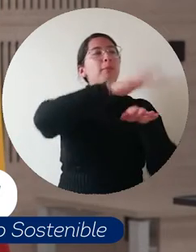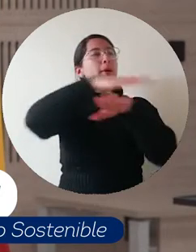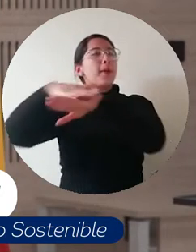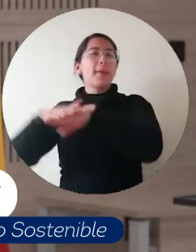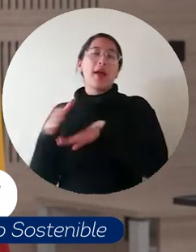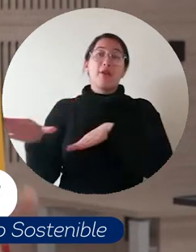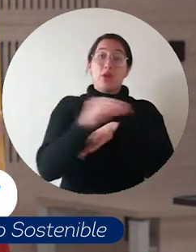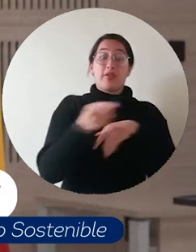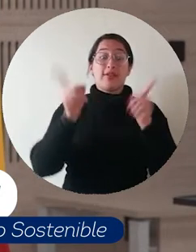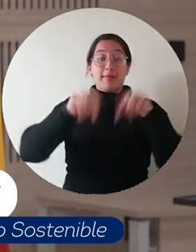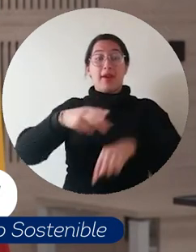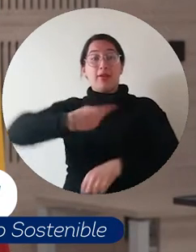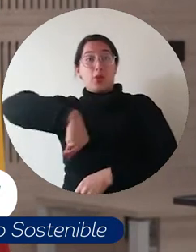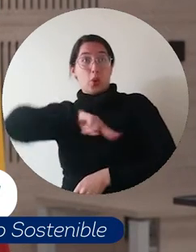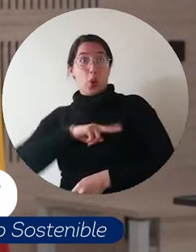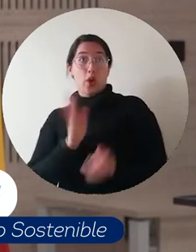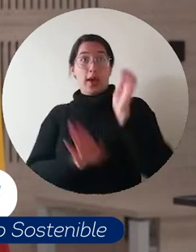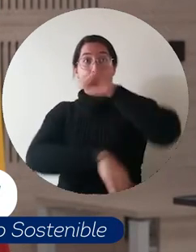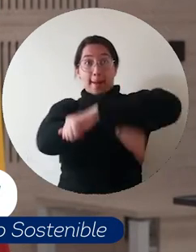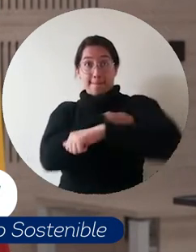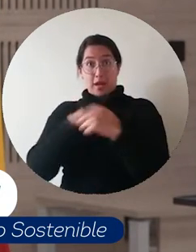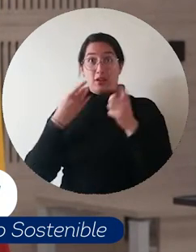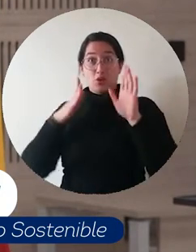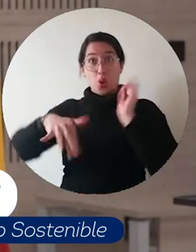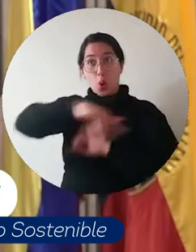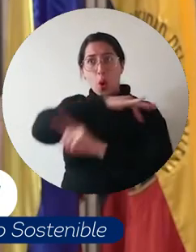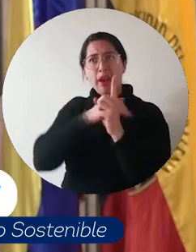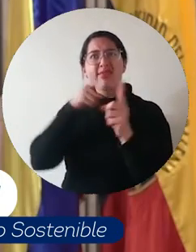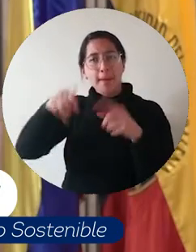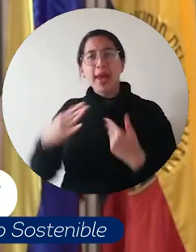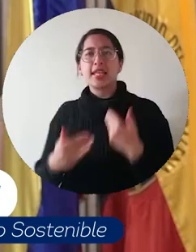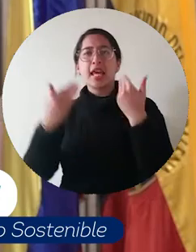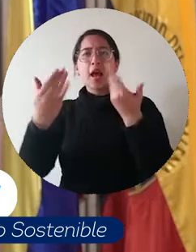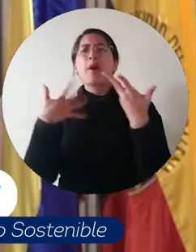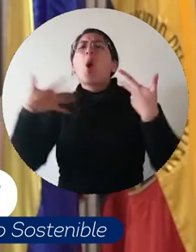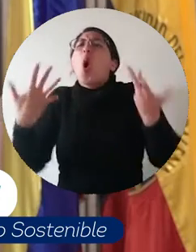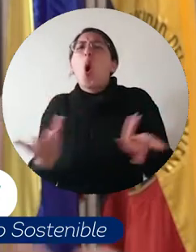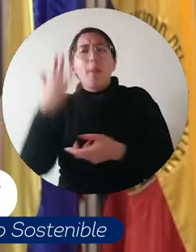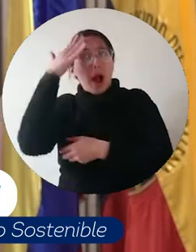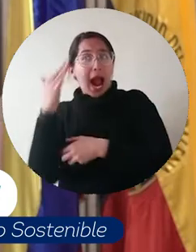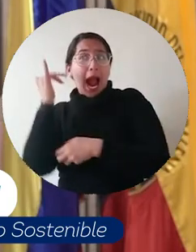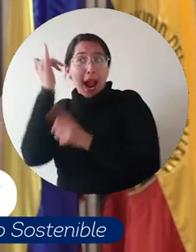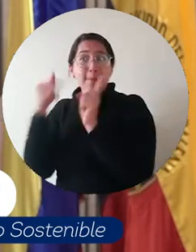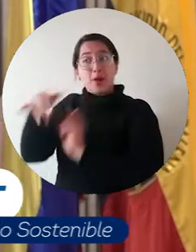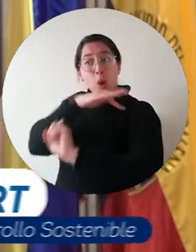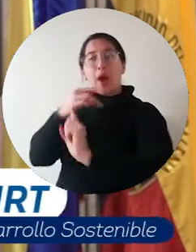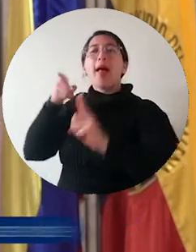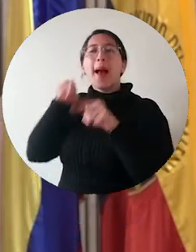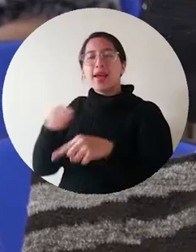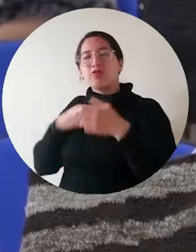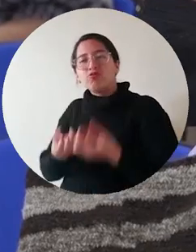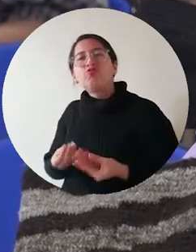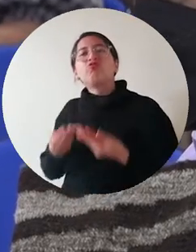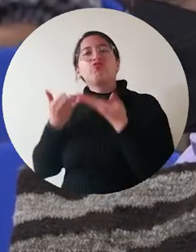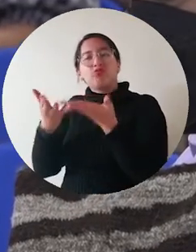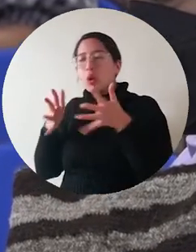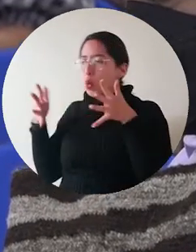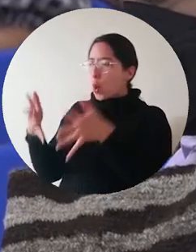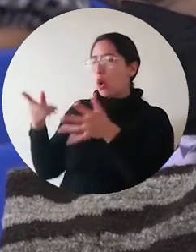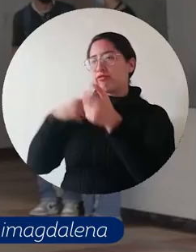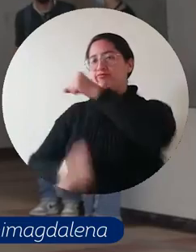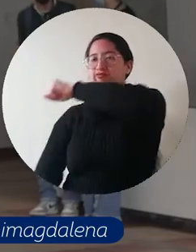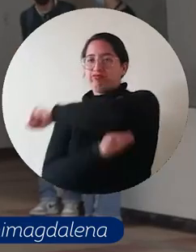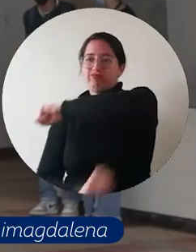experiencia a nosotros como ministerio, precisamente nos sirven para fortalecer desde la Academia esos procesos. Este